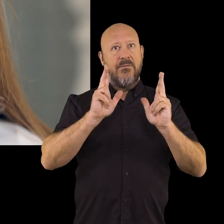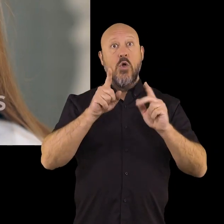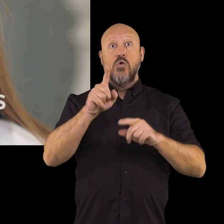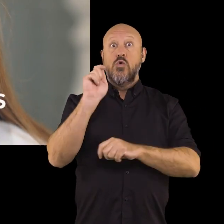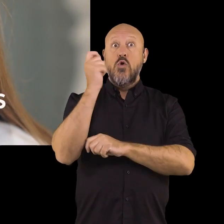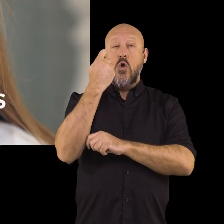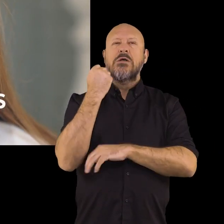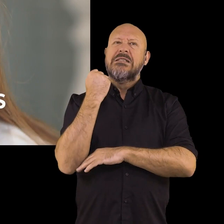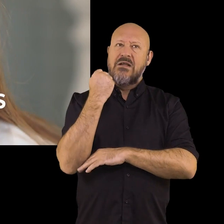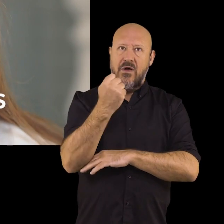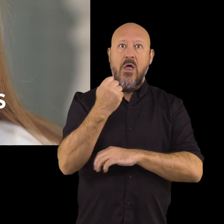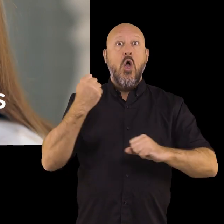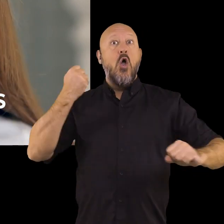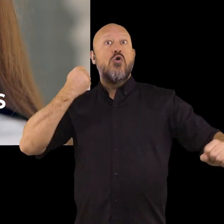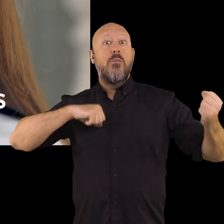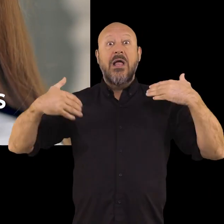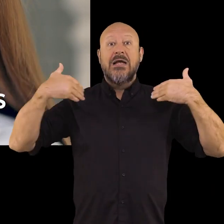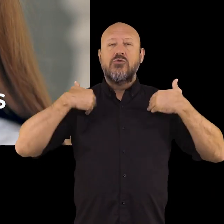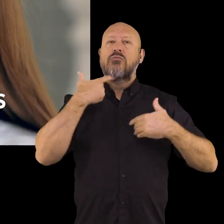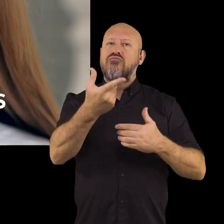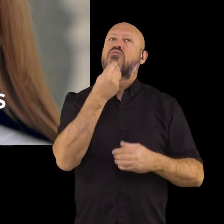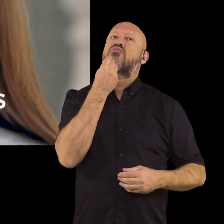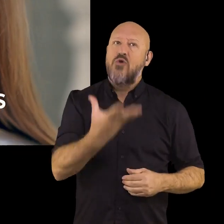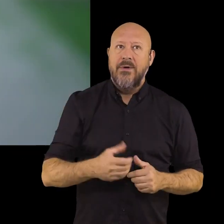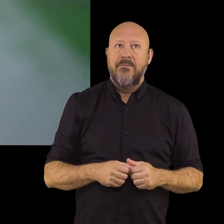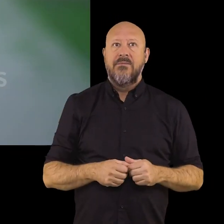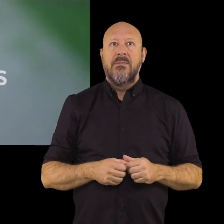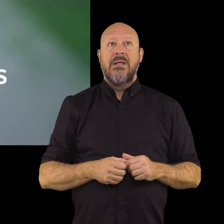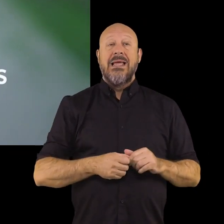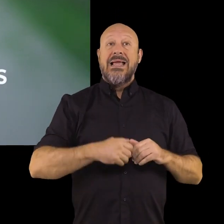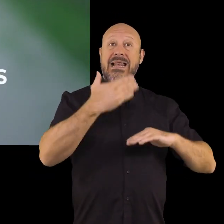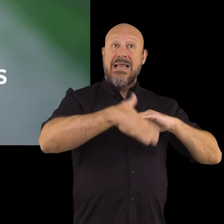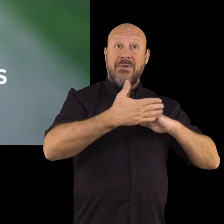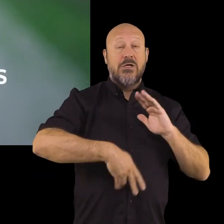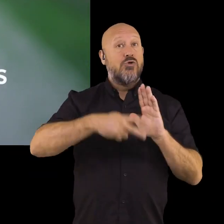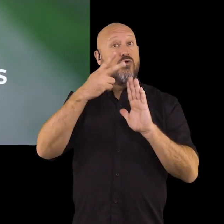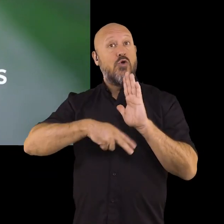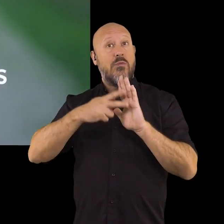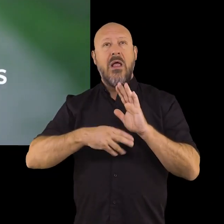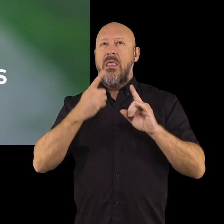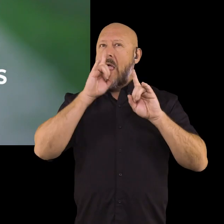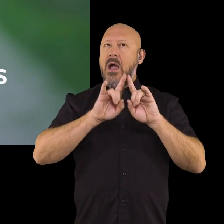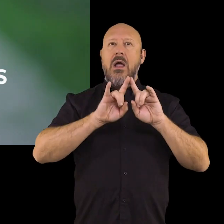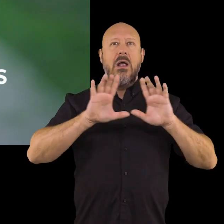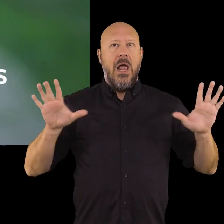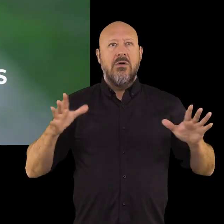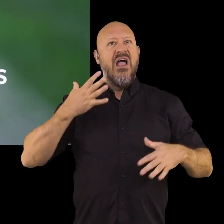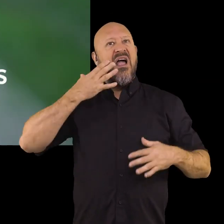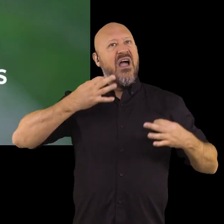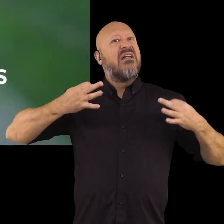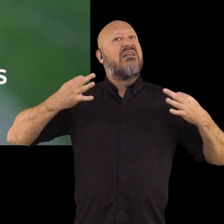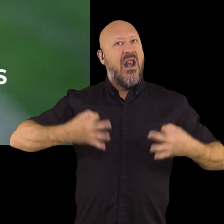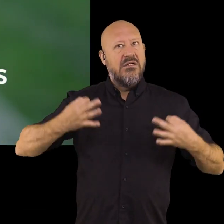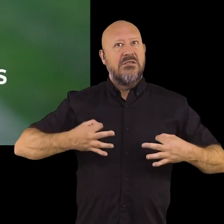Refuerza sus logros y sus comportamientos responsables. Límites y normas han de estar claros,